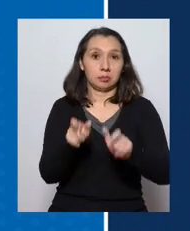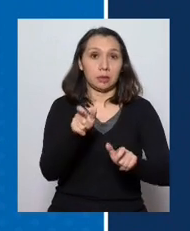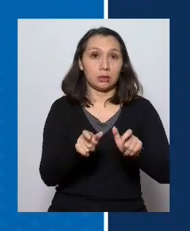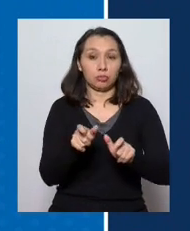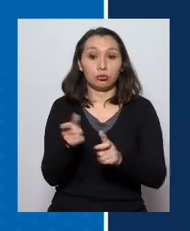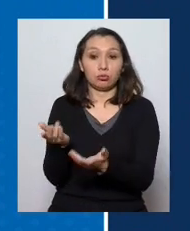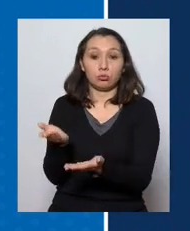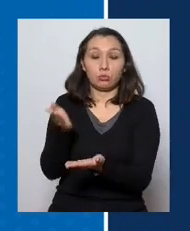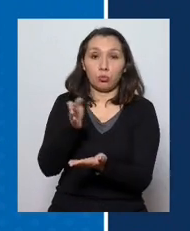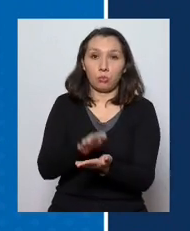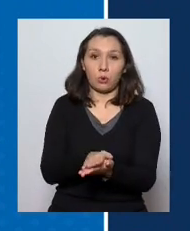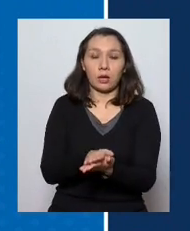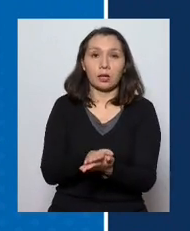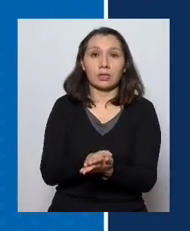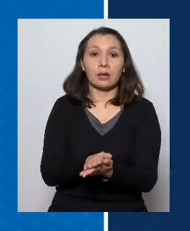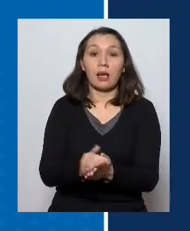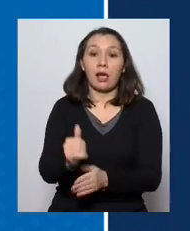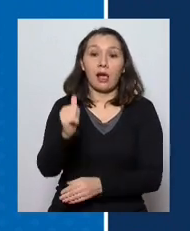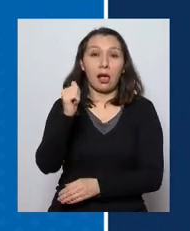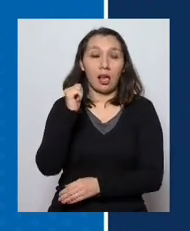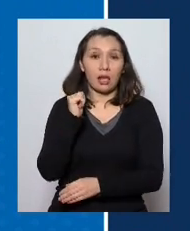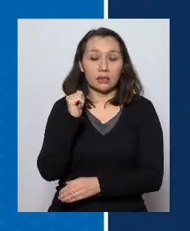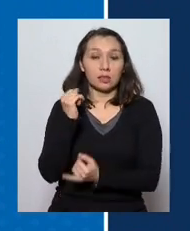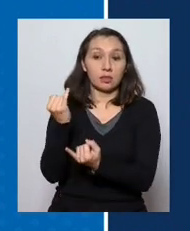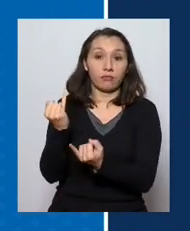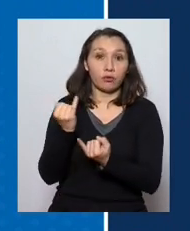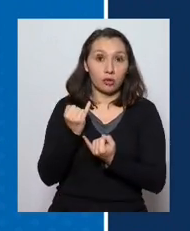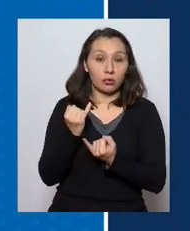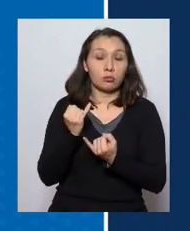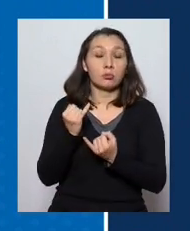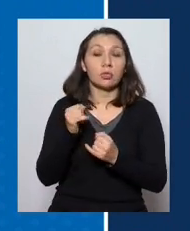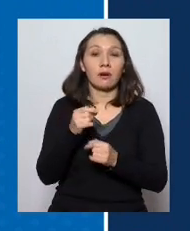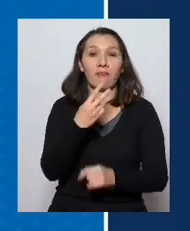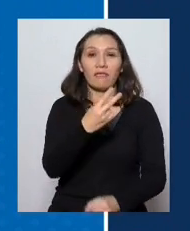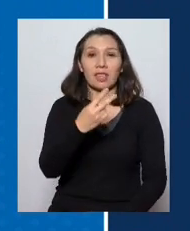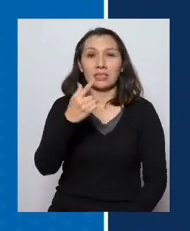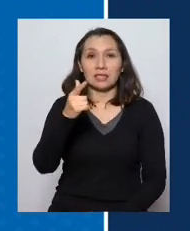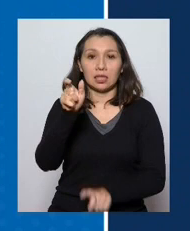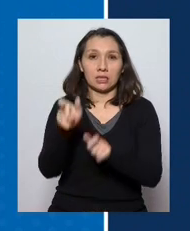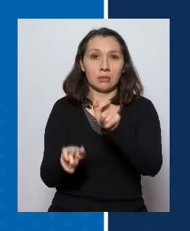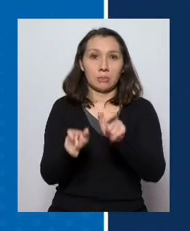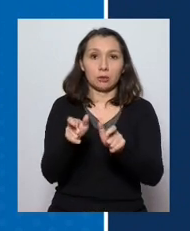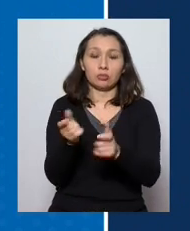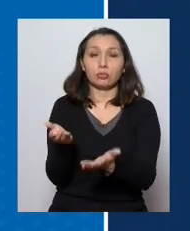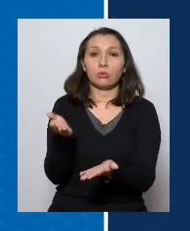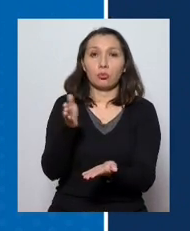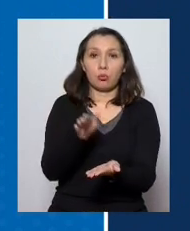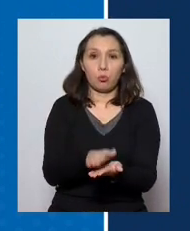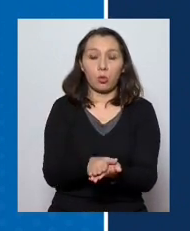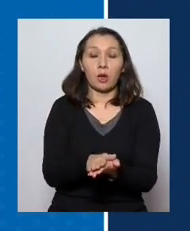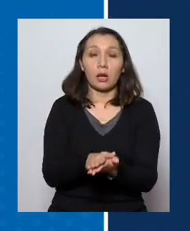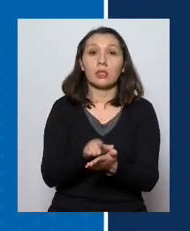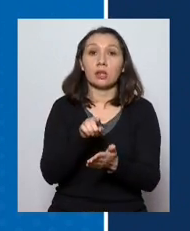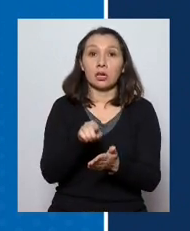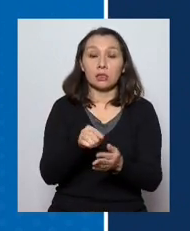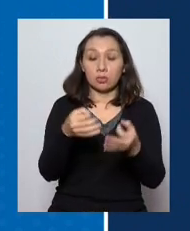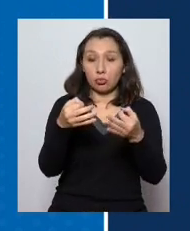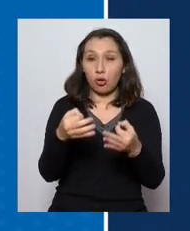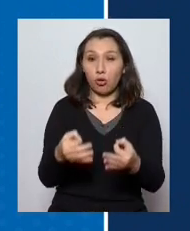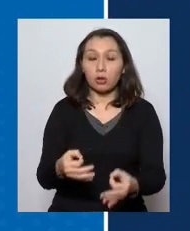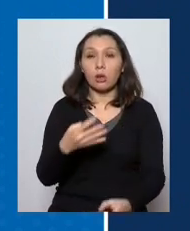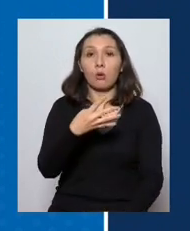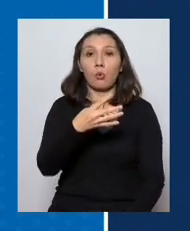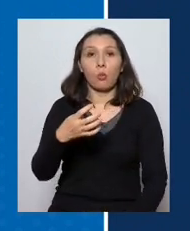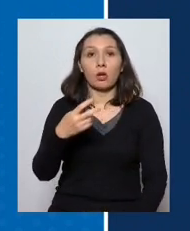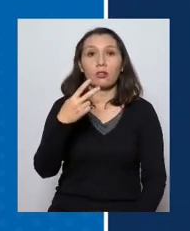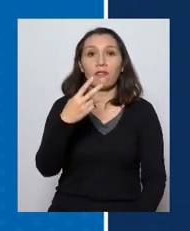que han fallecido, en el día de ayer se notificaron 27 fallecidos, de los cuales suma un total de